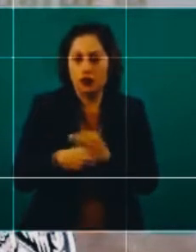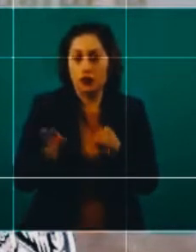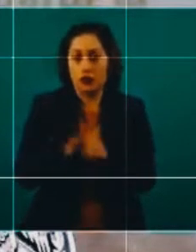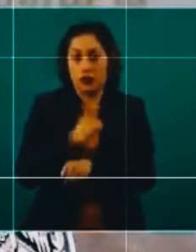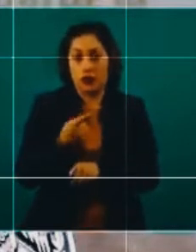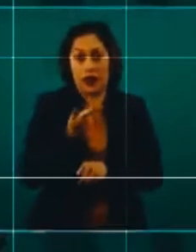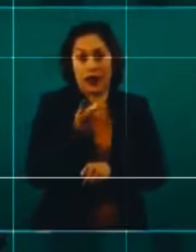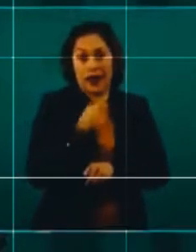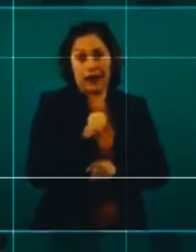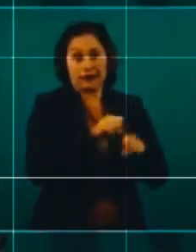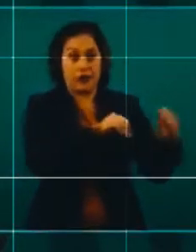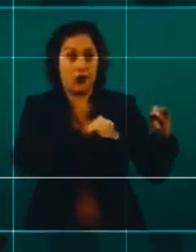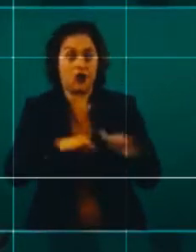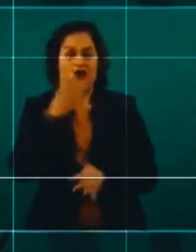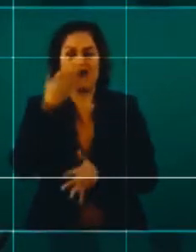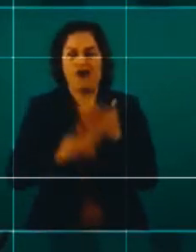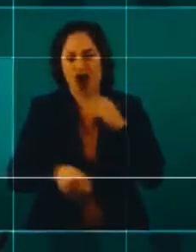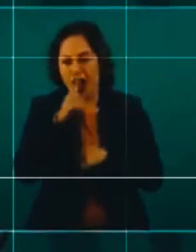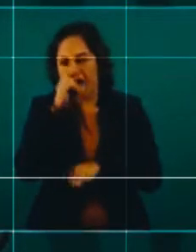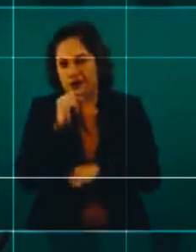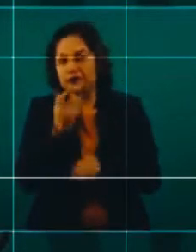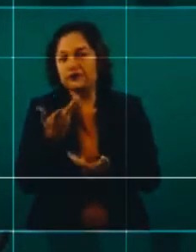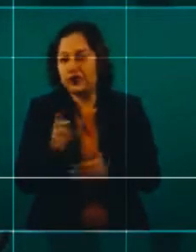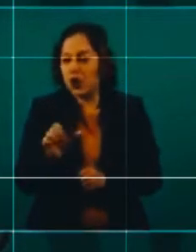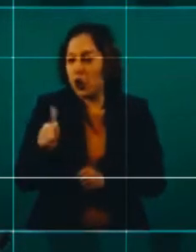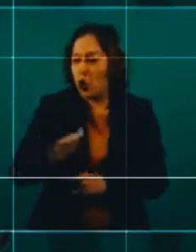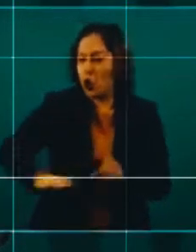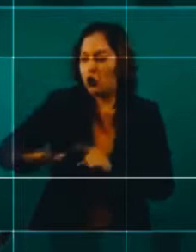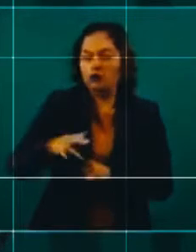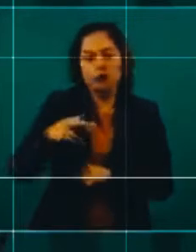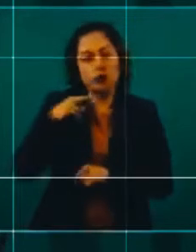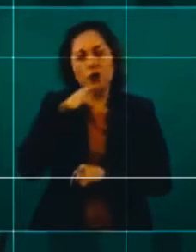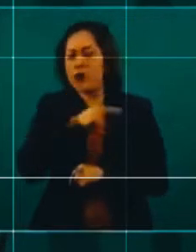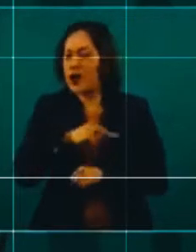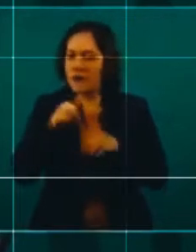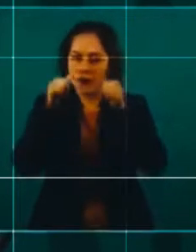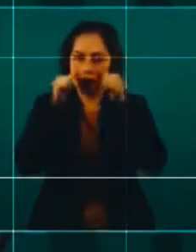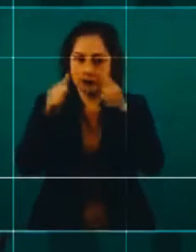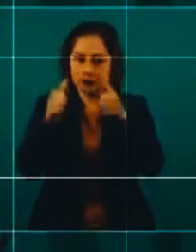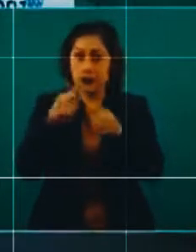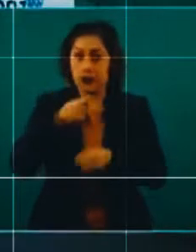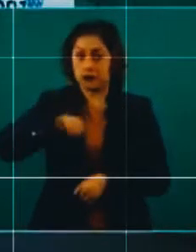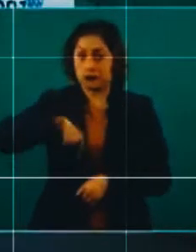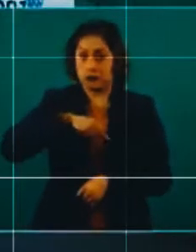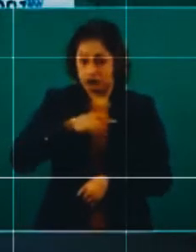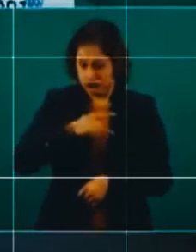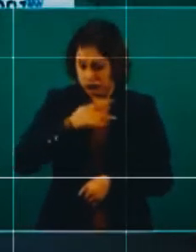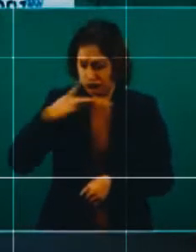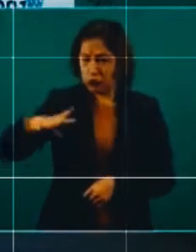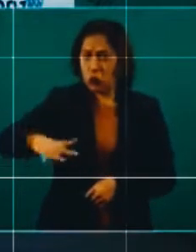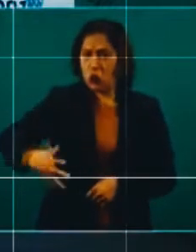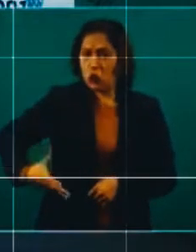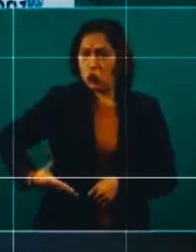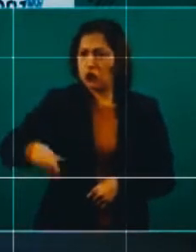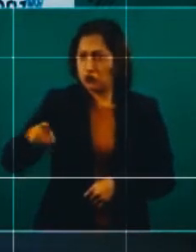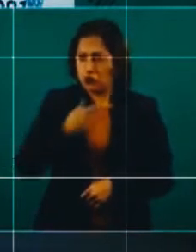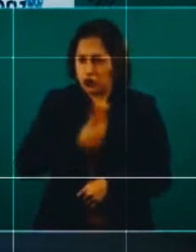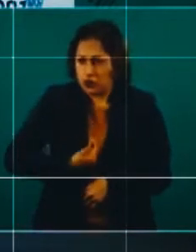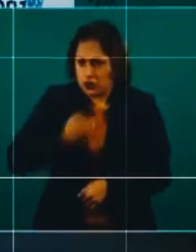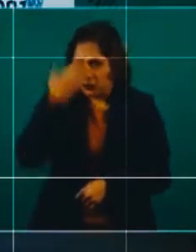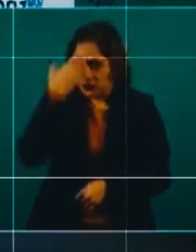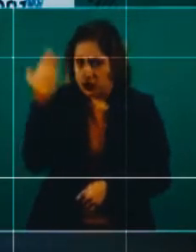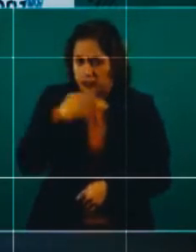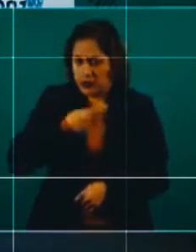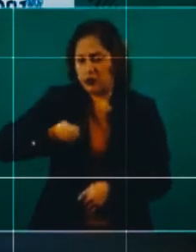a nuestro país. Estamos realmente muy orgullosos, el presidente ha estado informado permanentemente de esta situación,